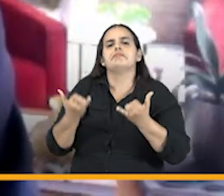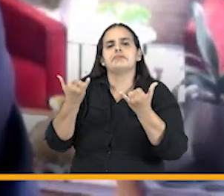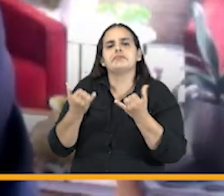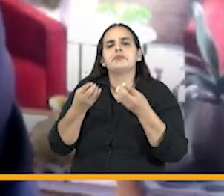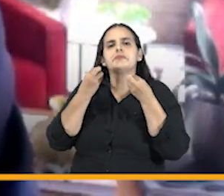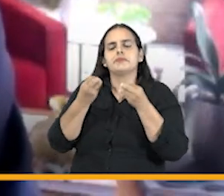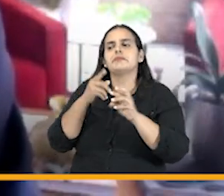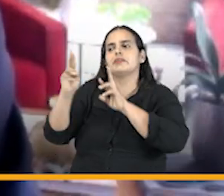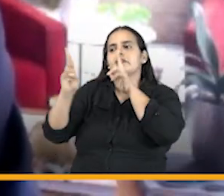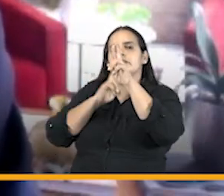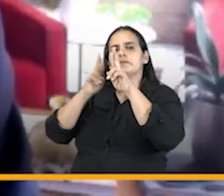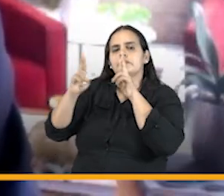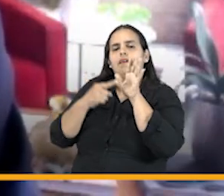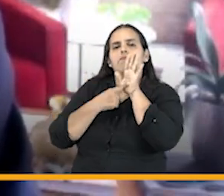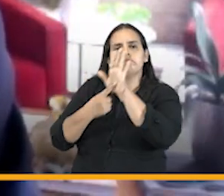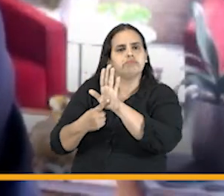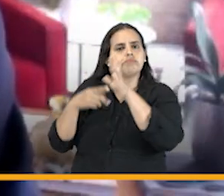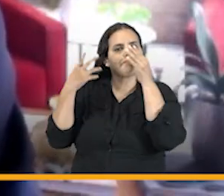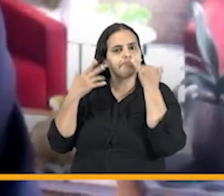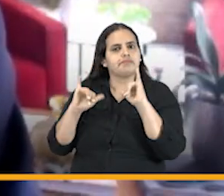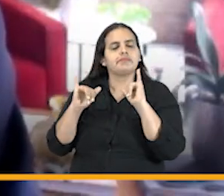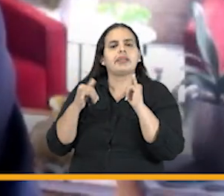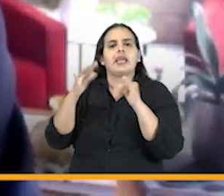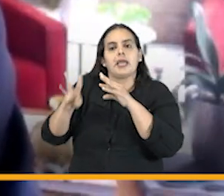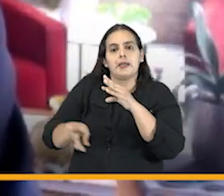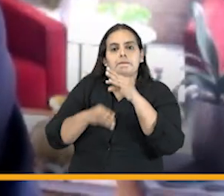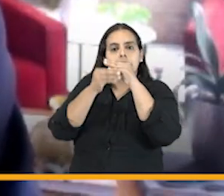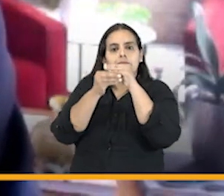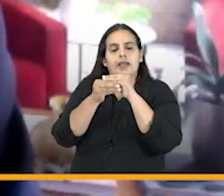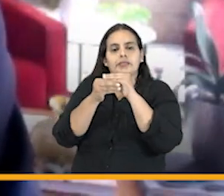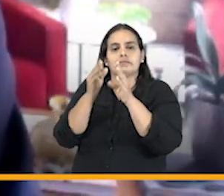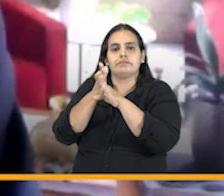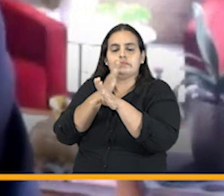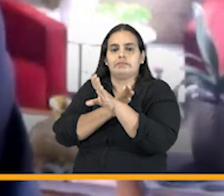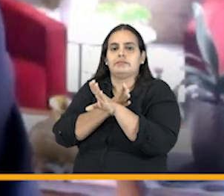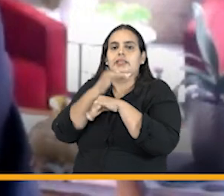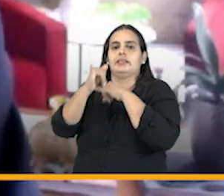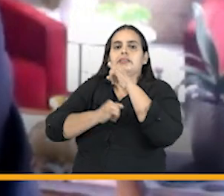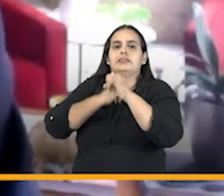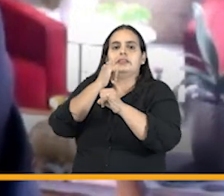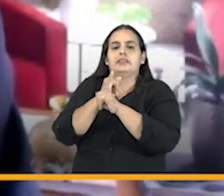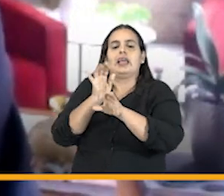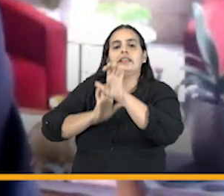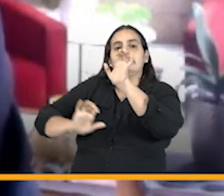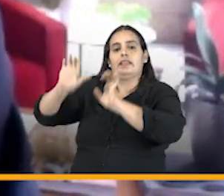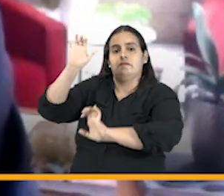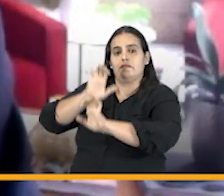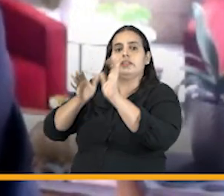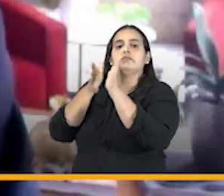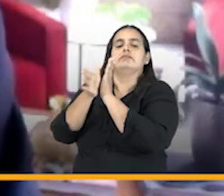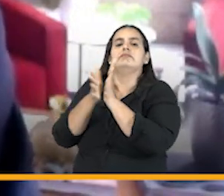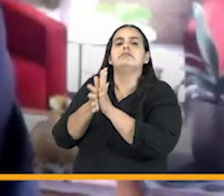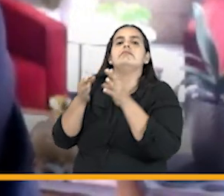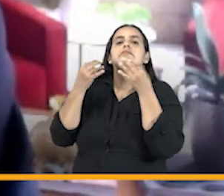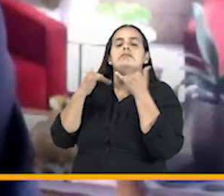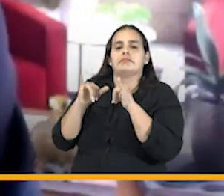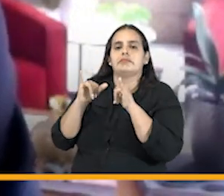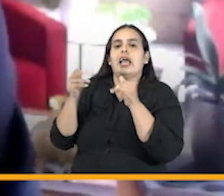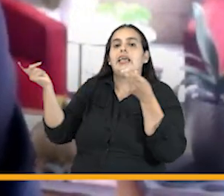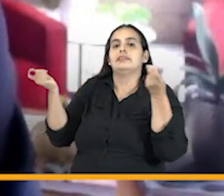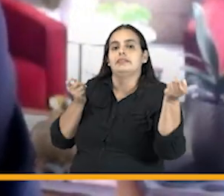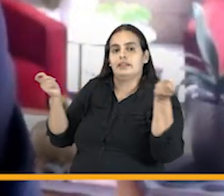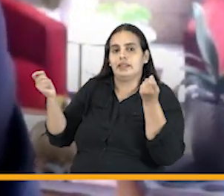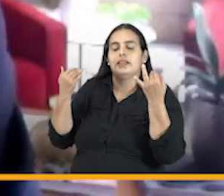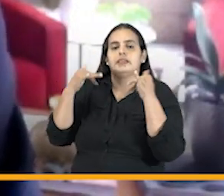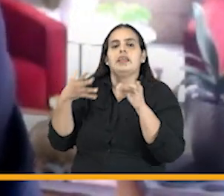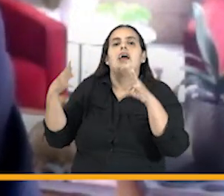los resultados los están mostrando y adicionalmente en materia internacional la defensa ante la corte penal la estrategia pues